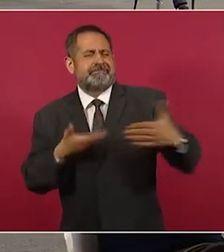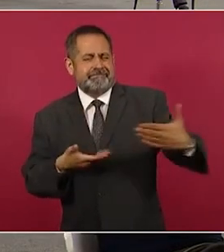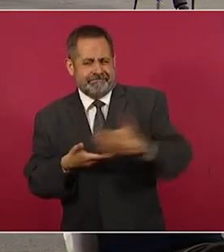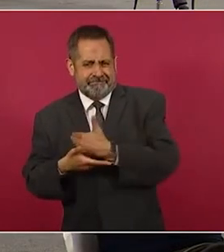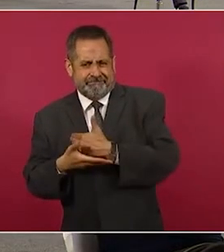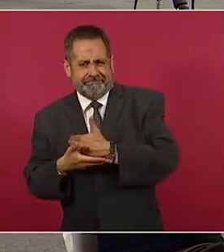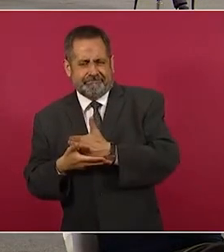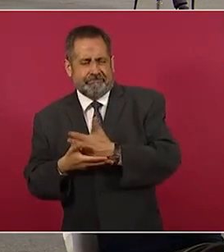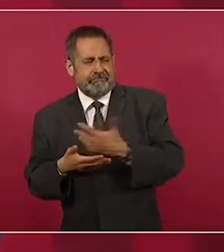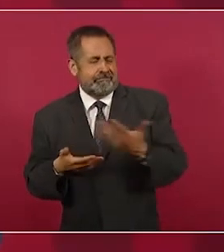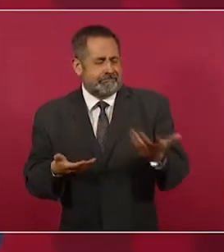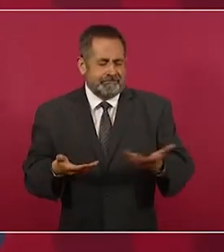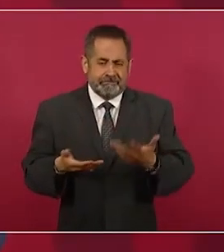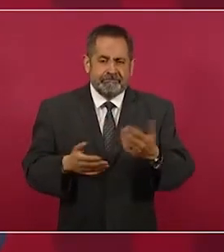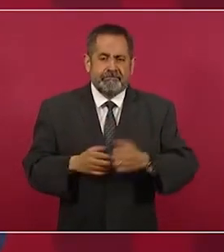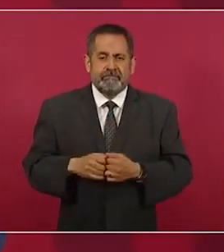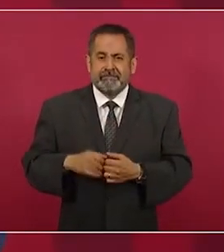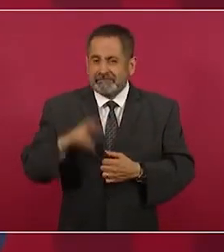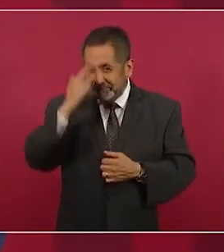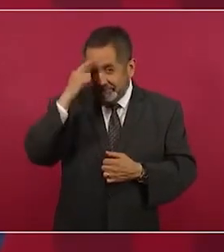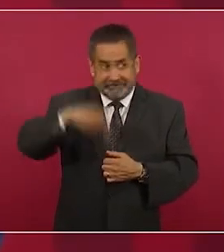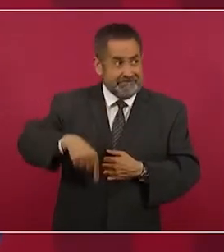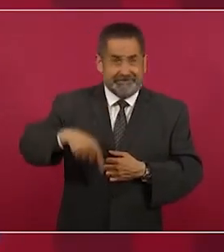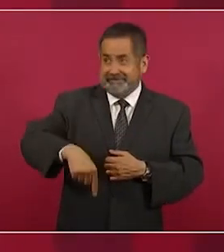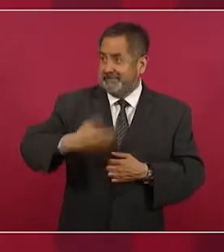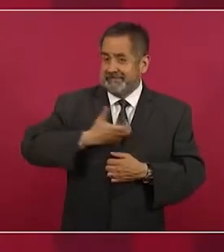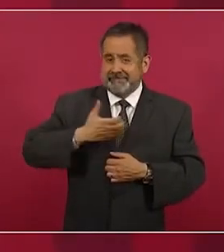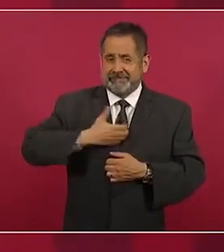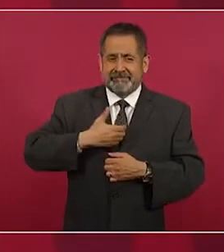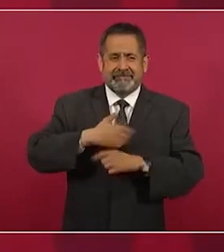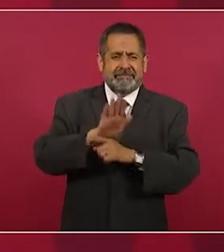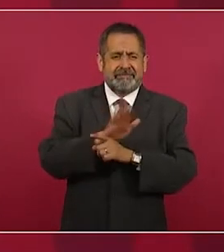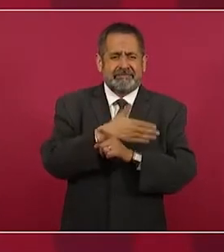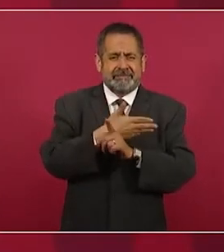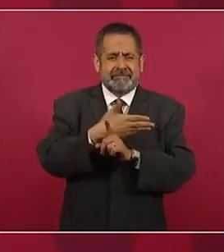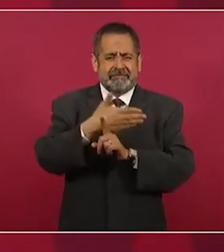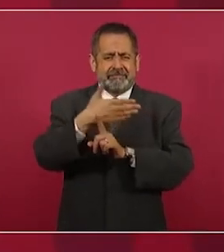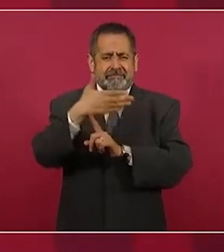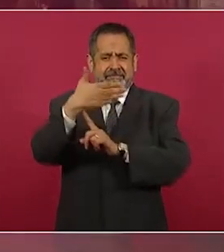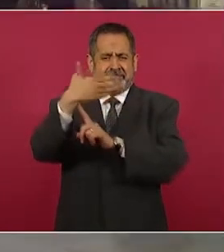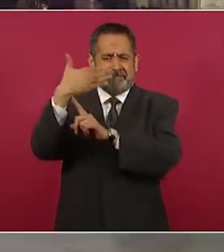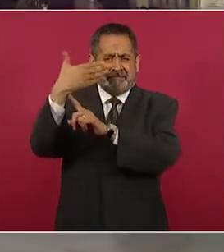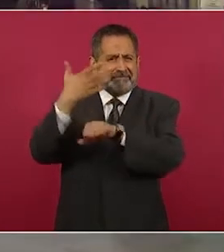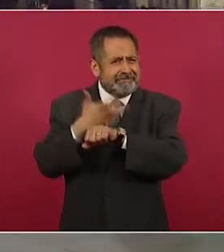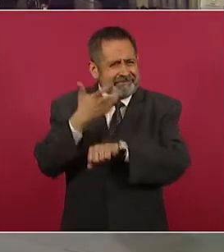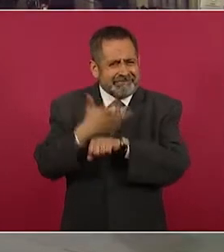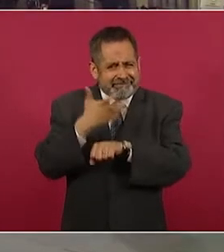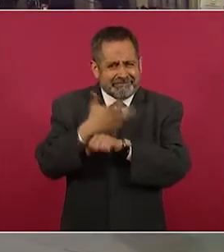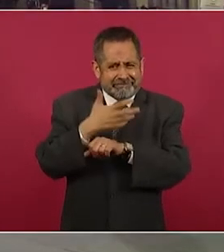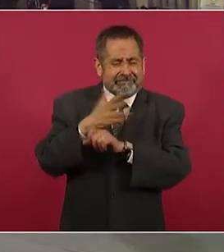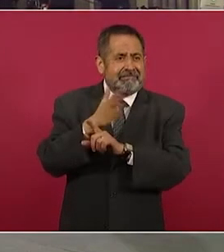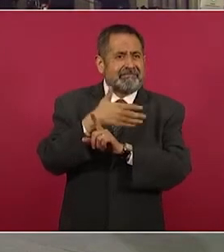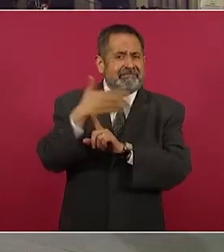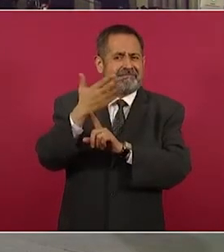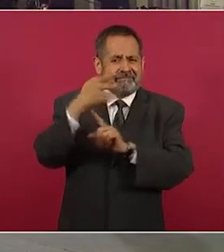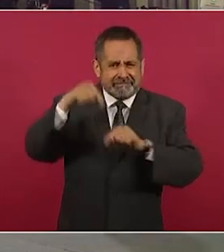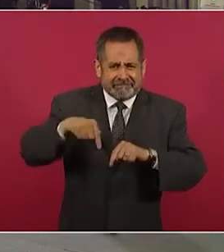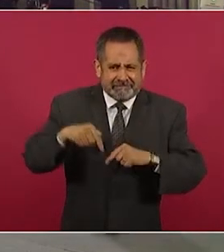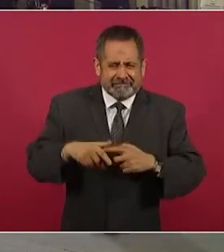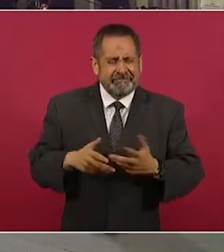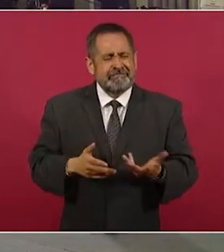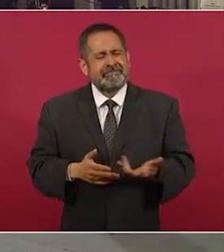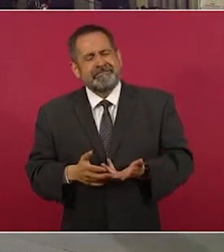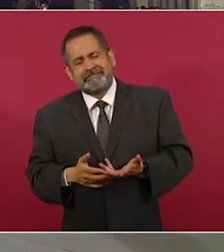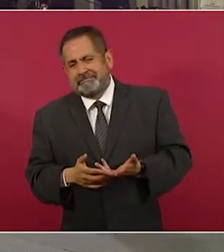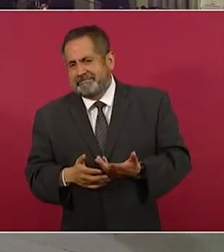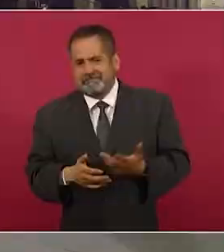cuando izaron la bandera aquí, en Palacio Nacional, después de eso,